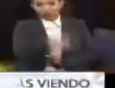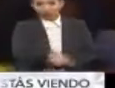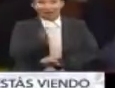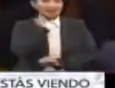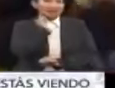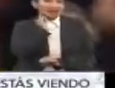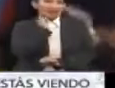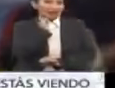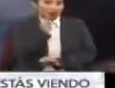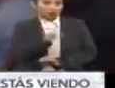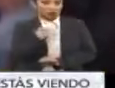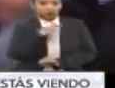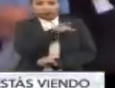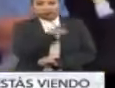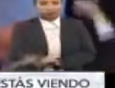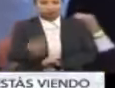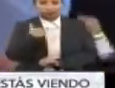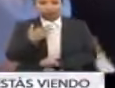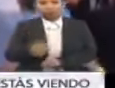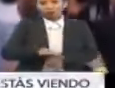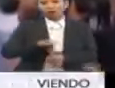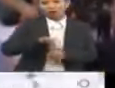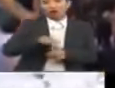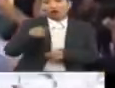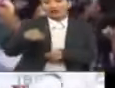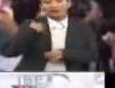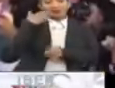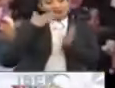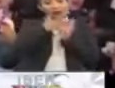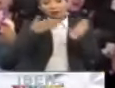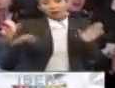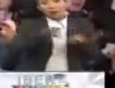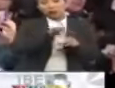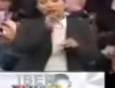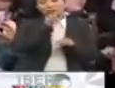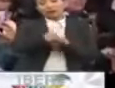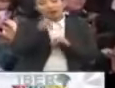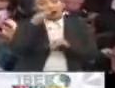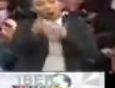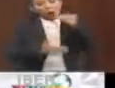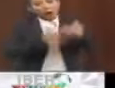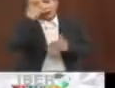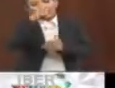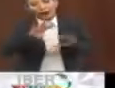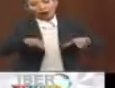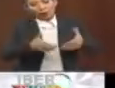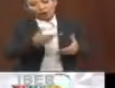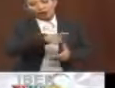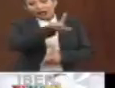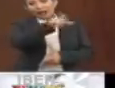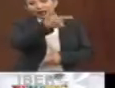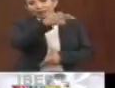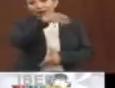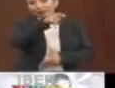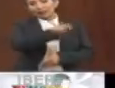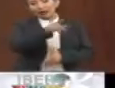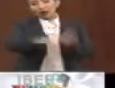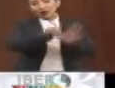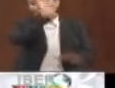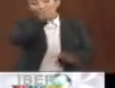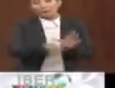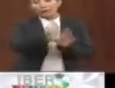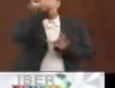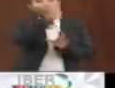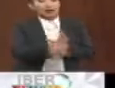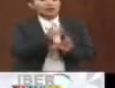en el Senado, fue derrotada en los comicios. Esta jornada electoral también consiguió un avance para la comunidad LGBT con la elección de